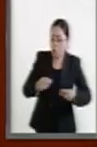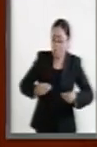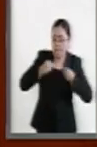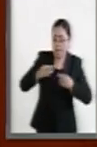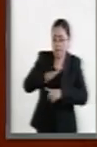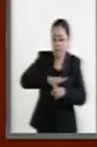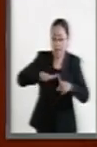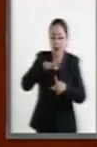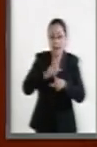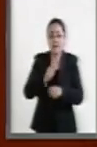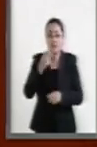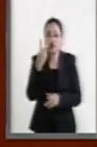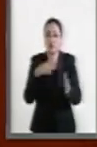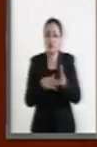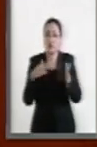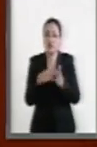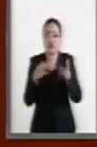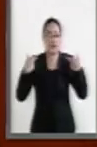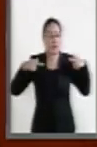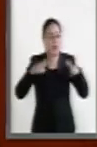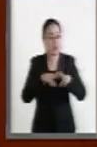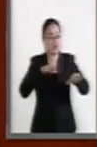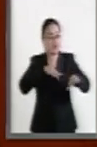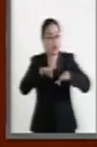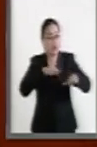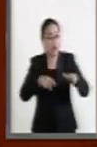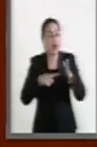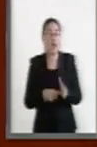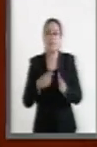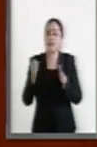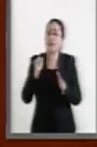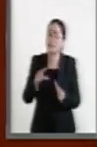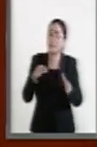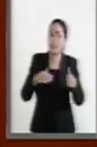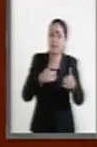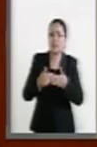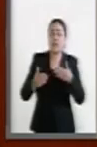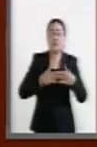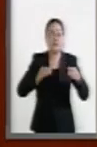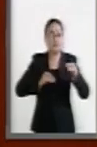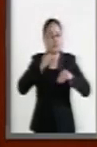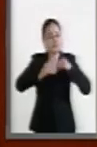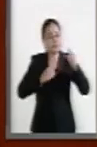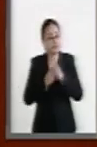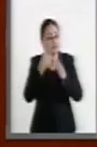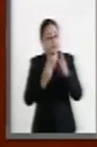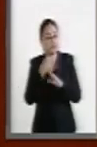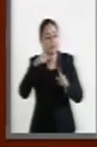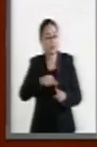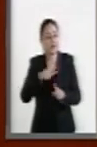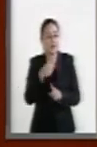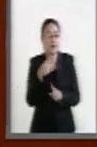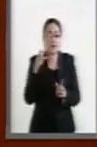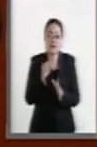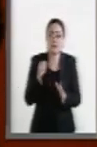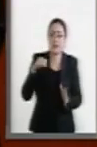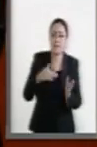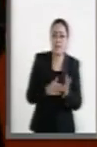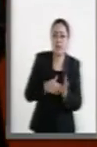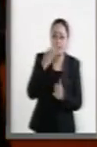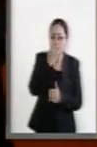casi 2 millones de maestros y con la modernización de más de 260 mil inmuebles educativos.